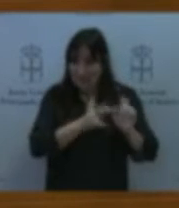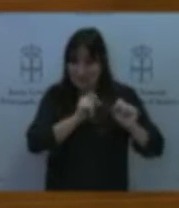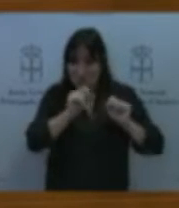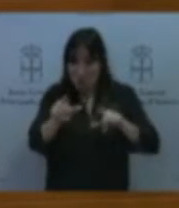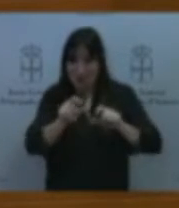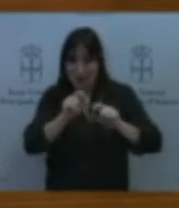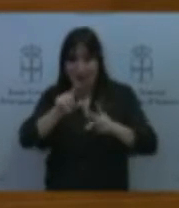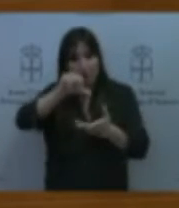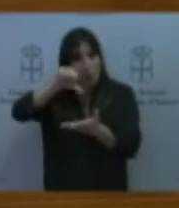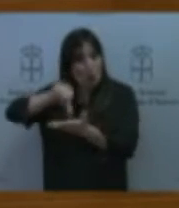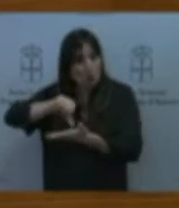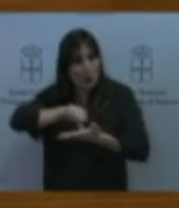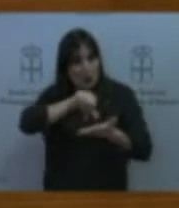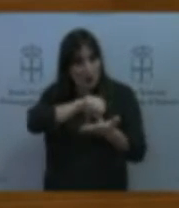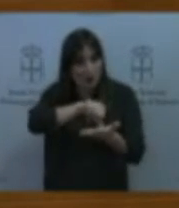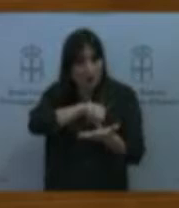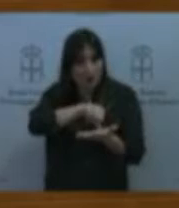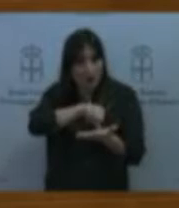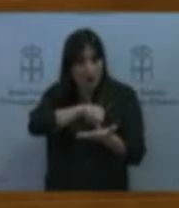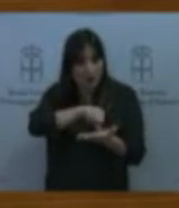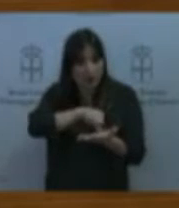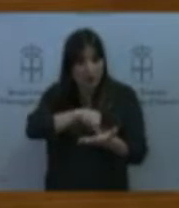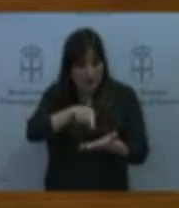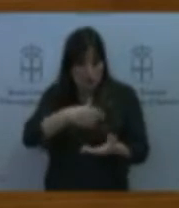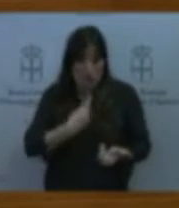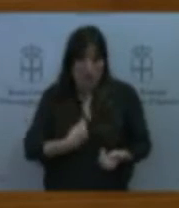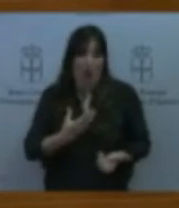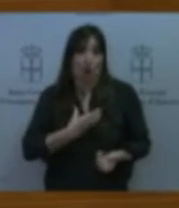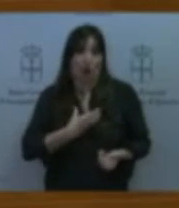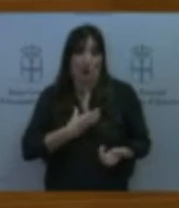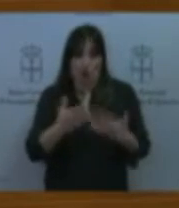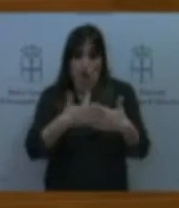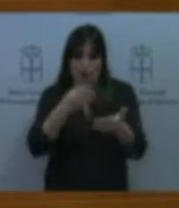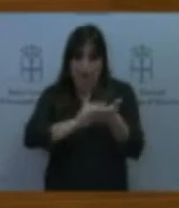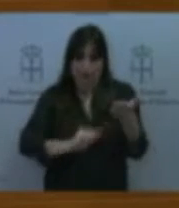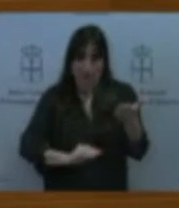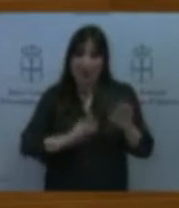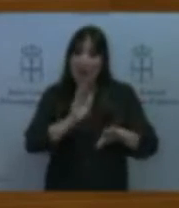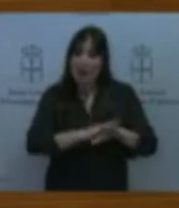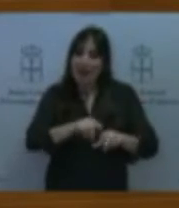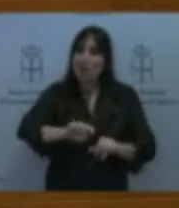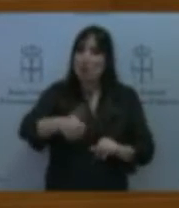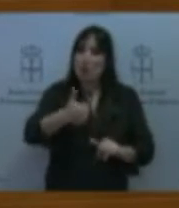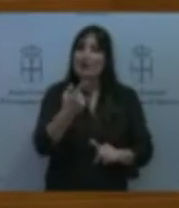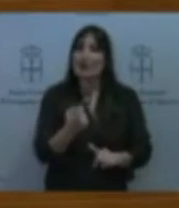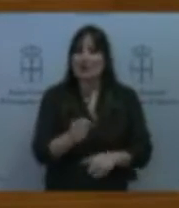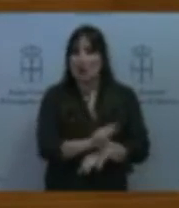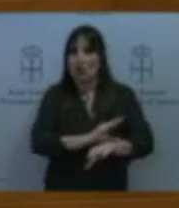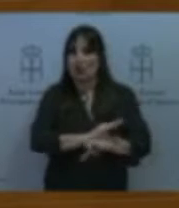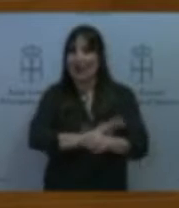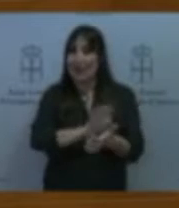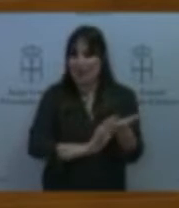aquellos que hacen los ayuntamientos requieren para su aprobación un informe de la consejería y eso es lo que ha pedido la intento de Gijón